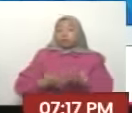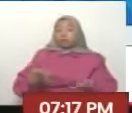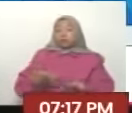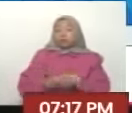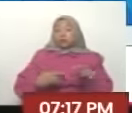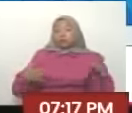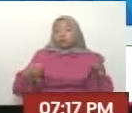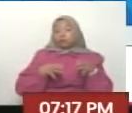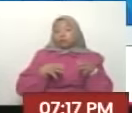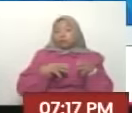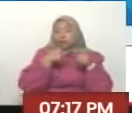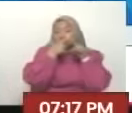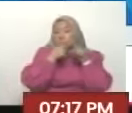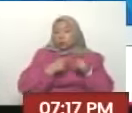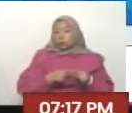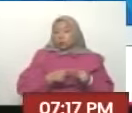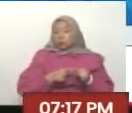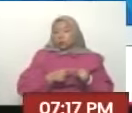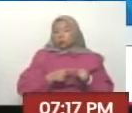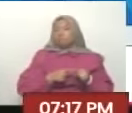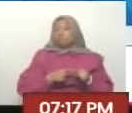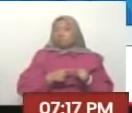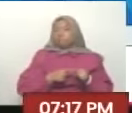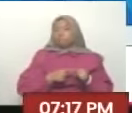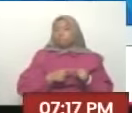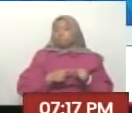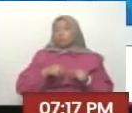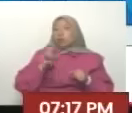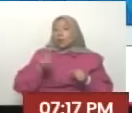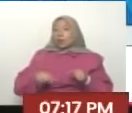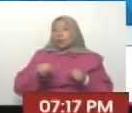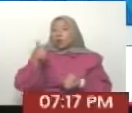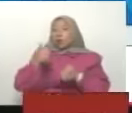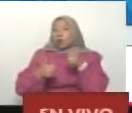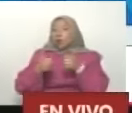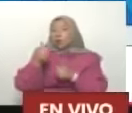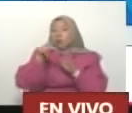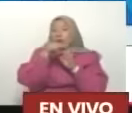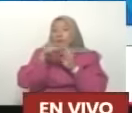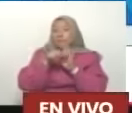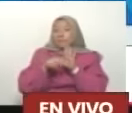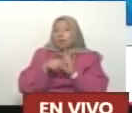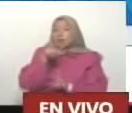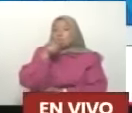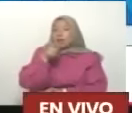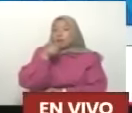había un cálculo político porque había un referéndum con un conjunto de preguntas